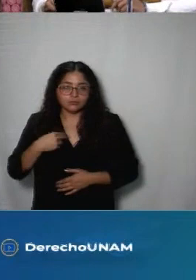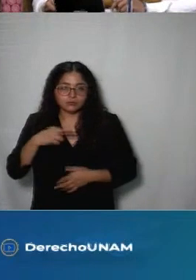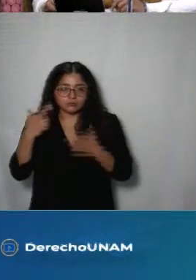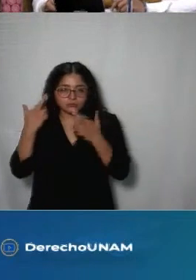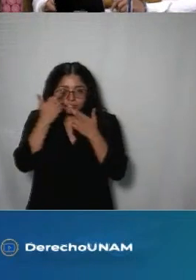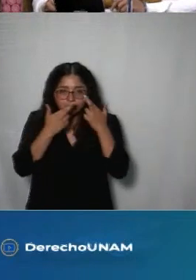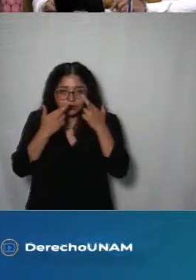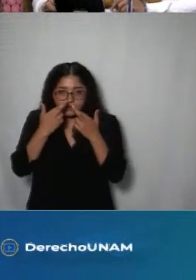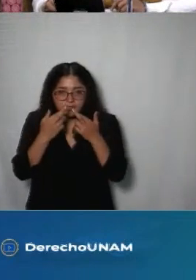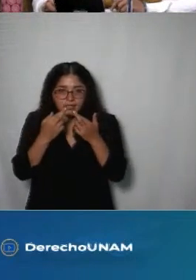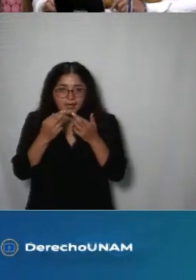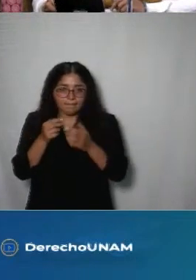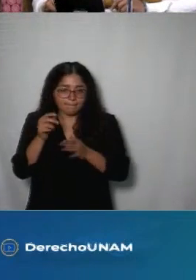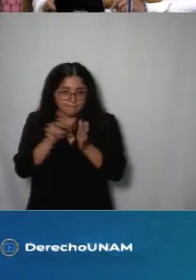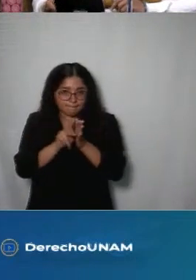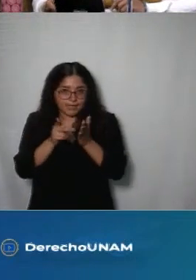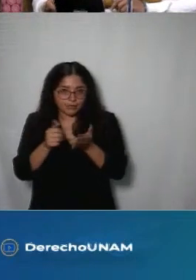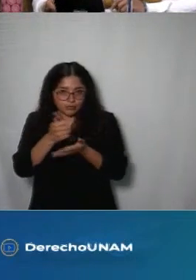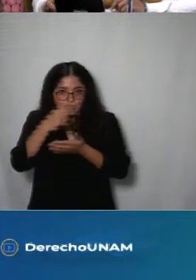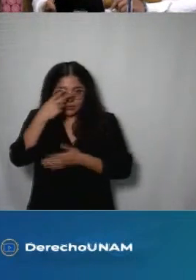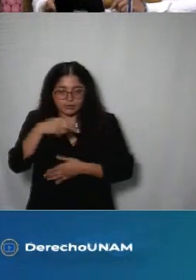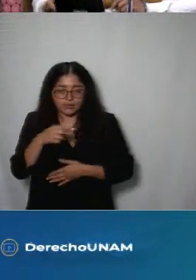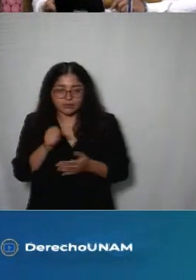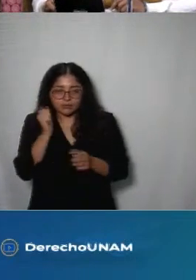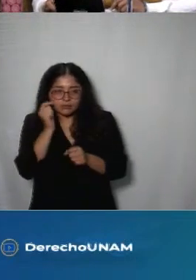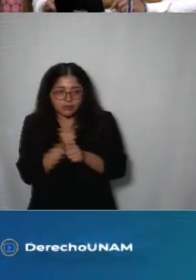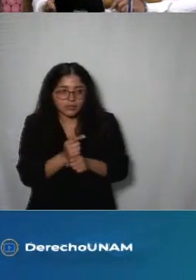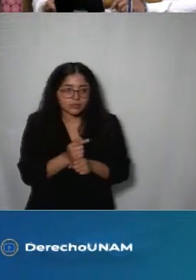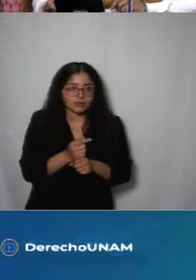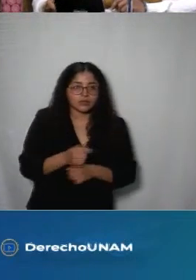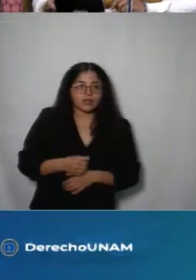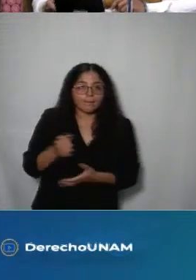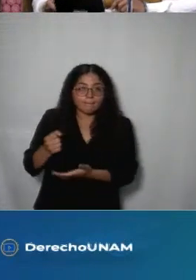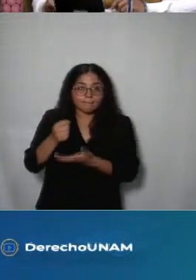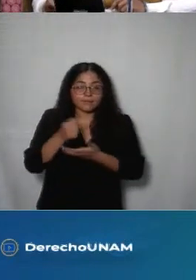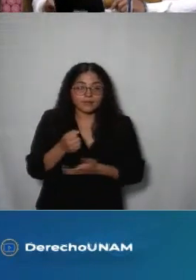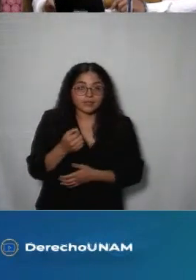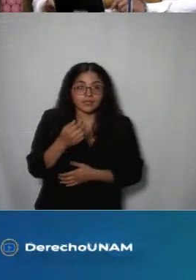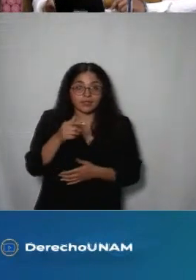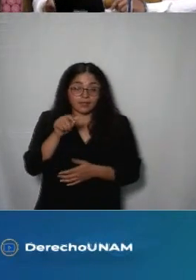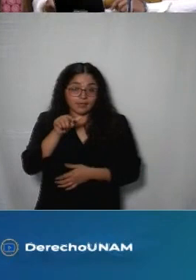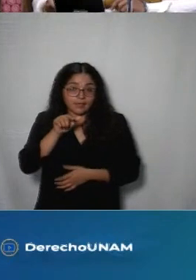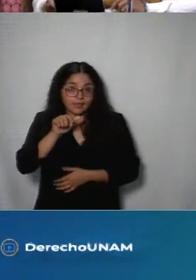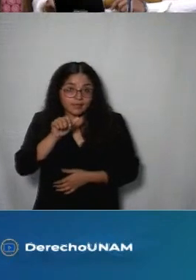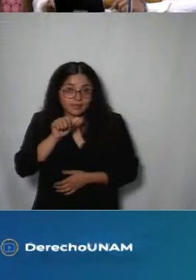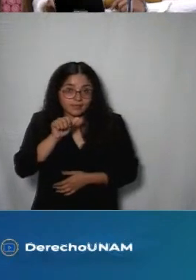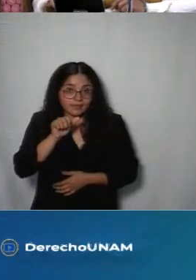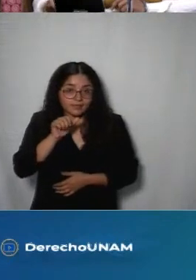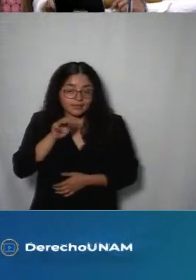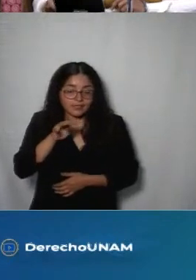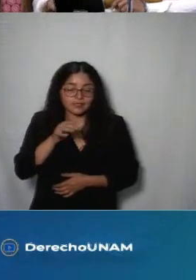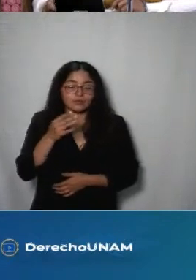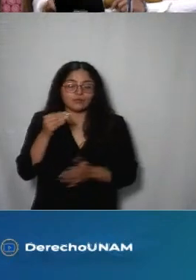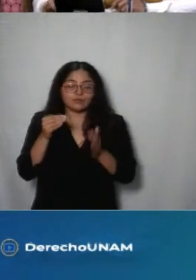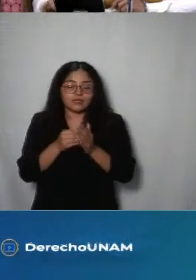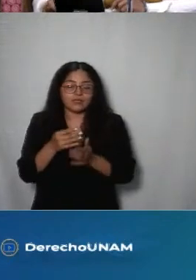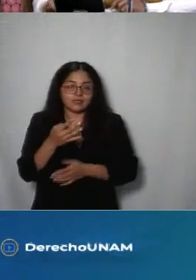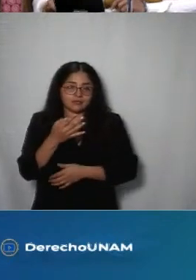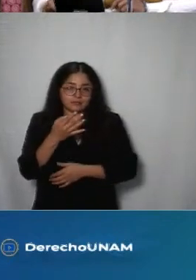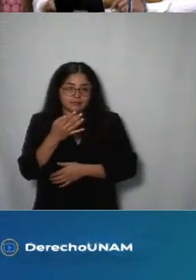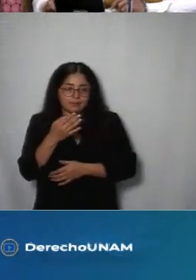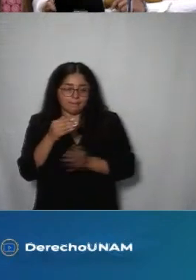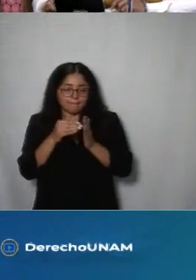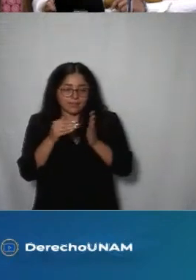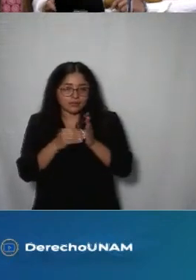Gaceta se detectó un presupuesto total de 19.598 millones que